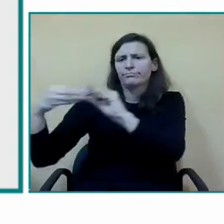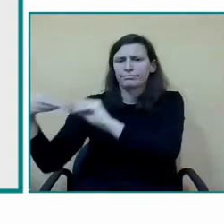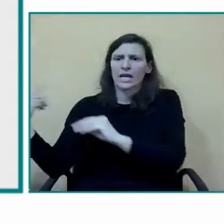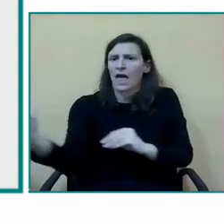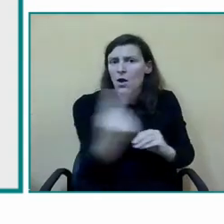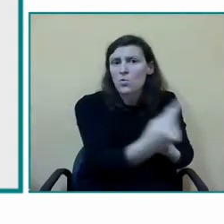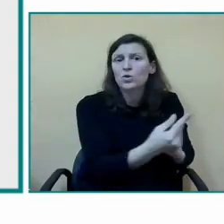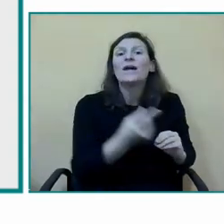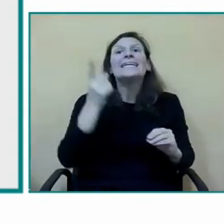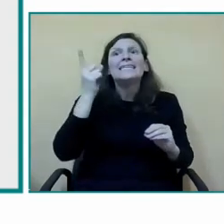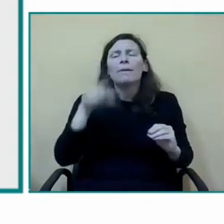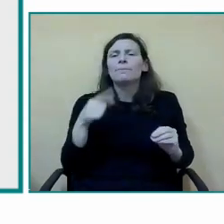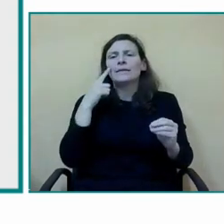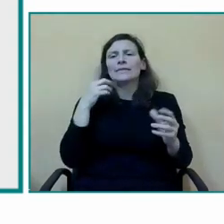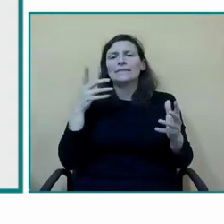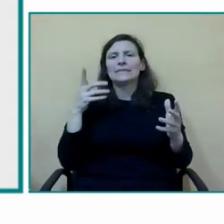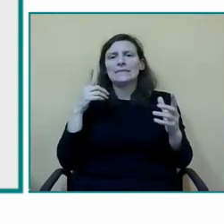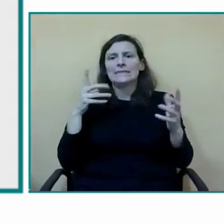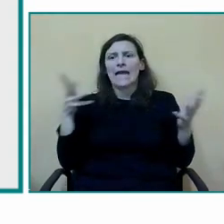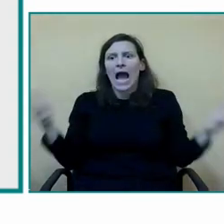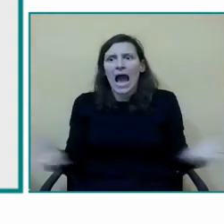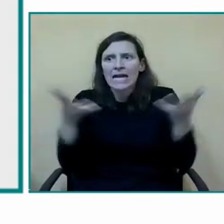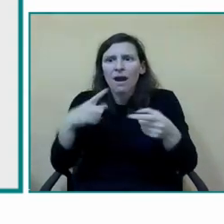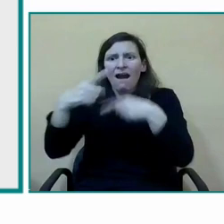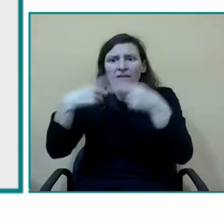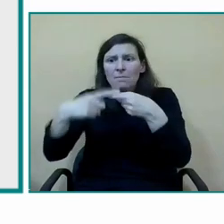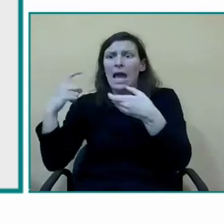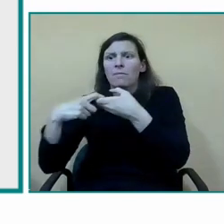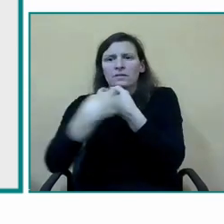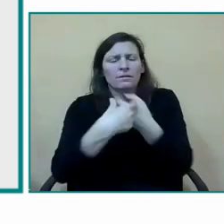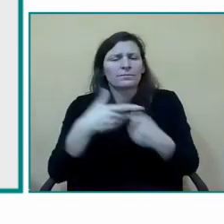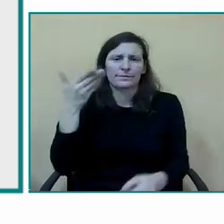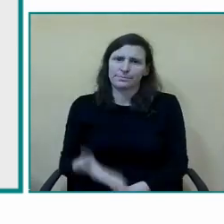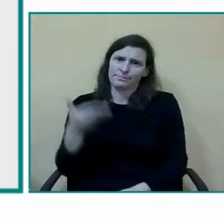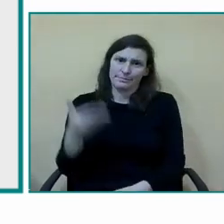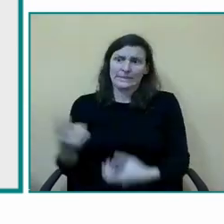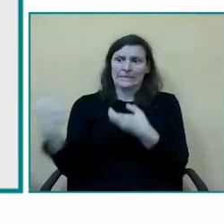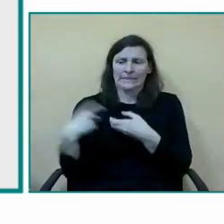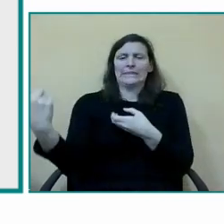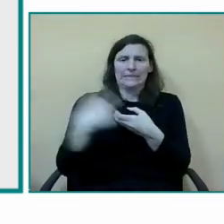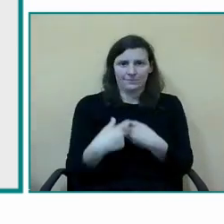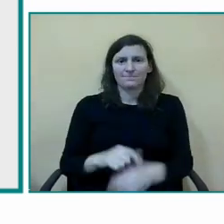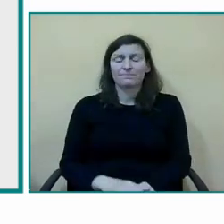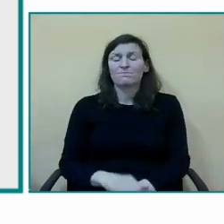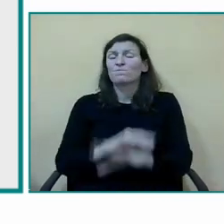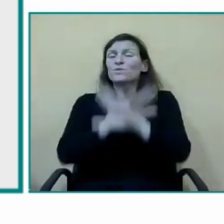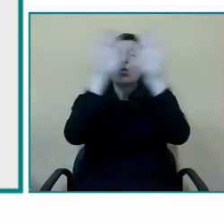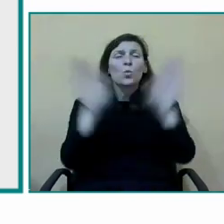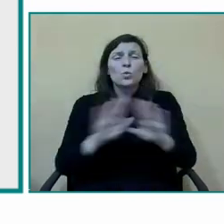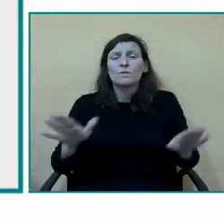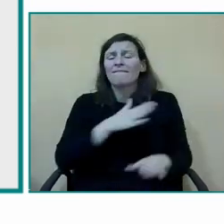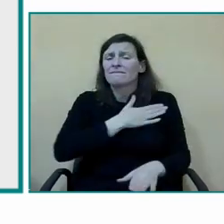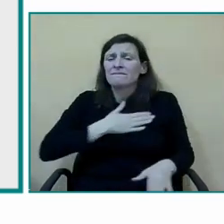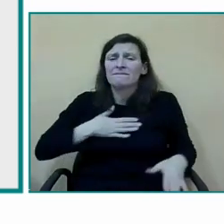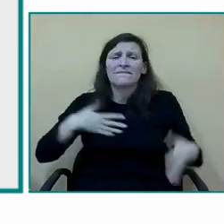importancia y quiero destacar una ha sido muy rápido quiero destacar una frase de Lourdes Gómez que